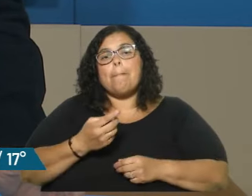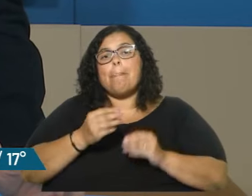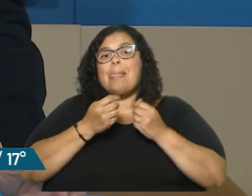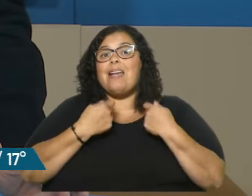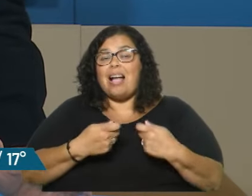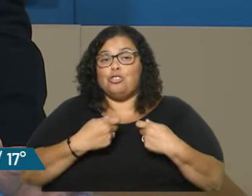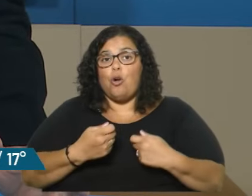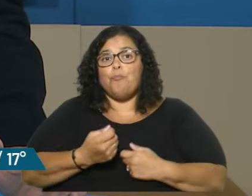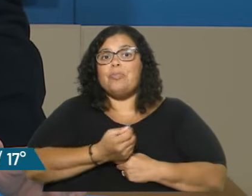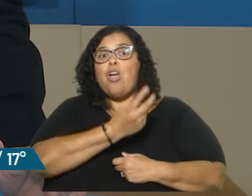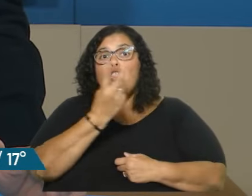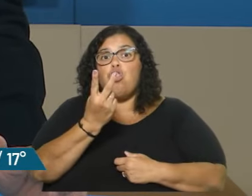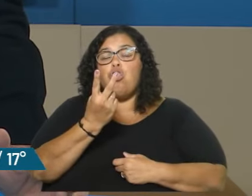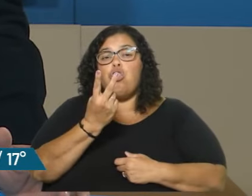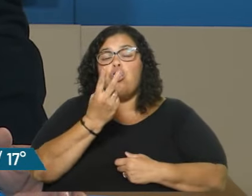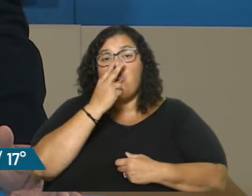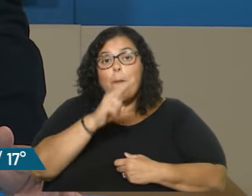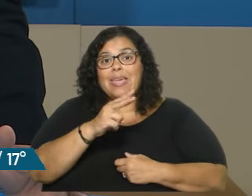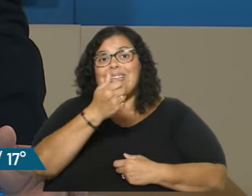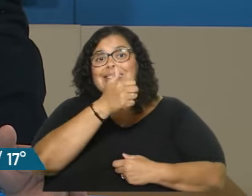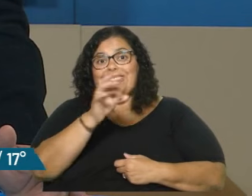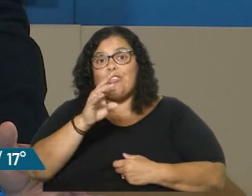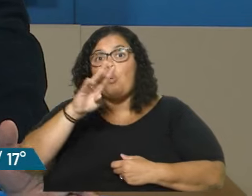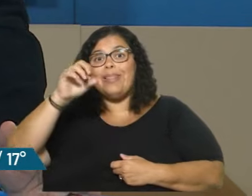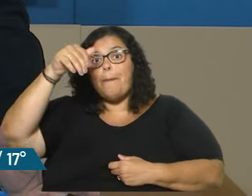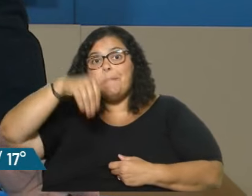gastaron 2.640 millones de dólares.